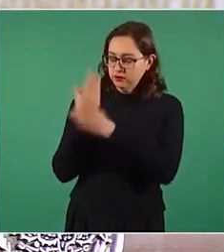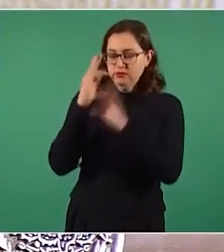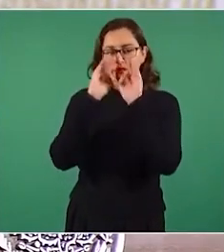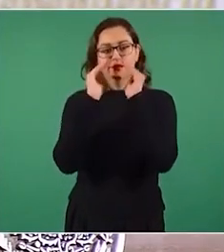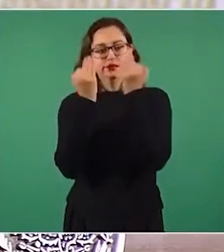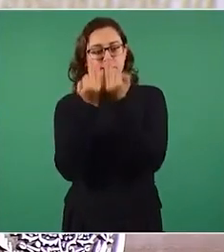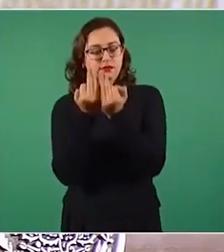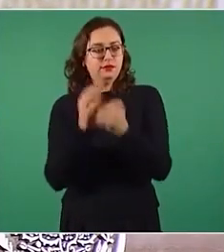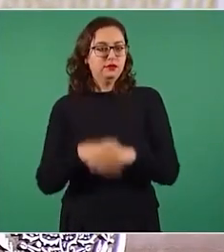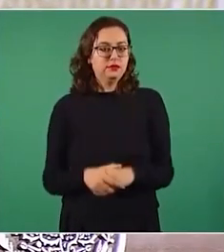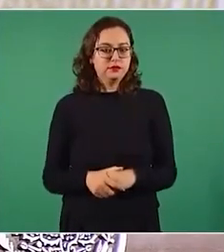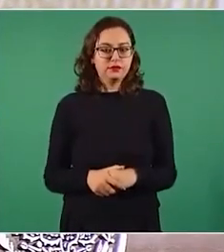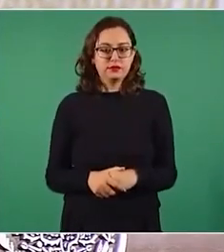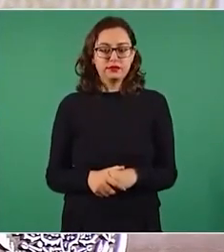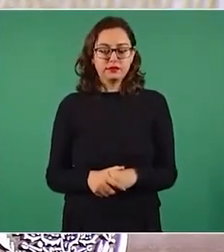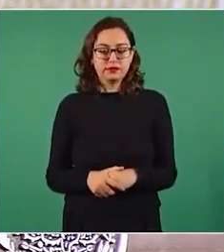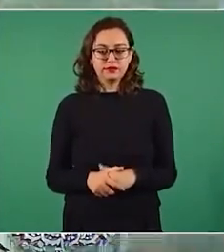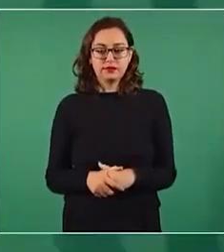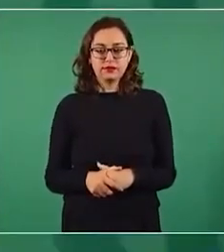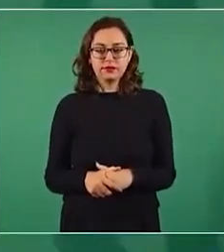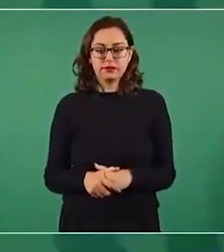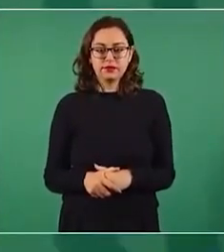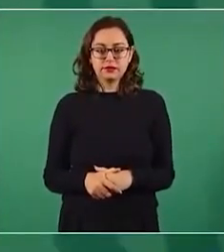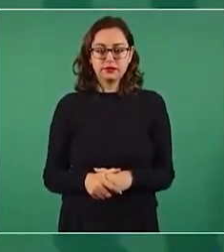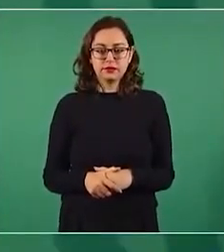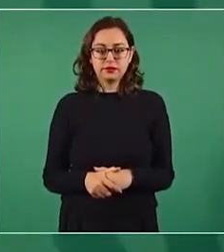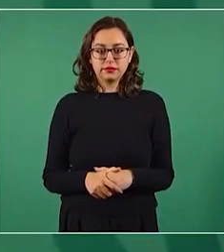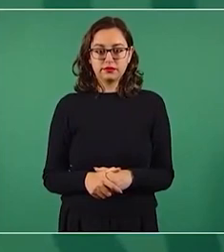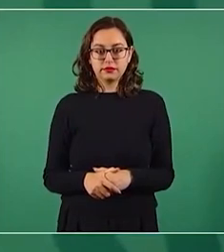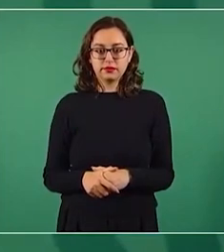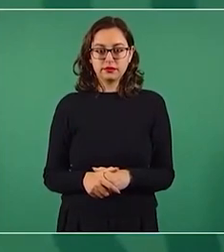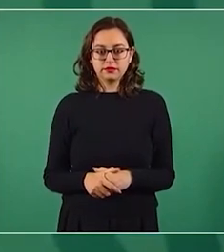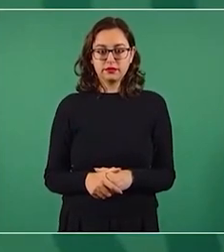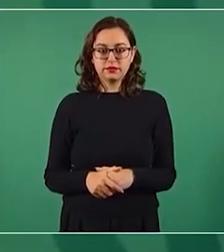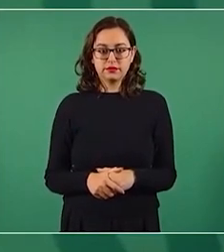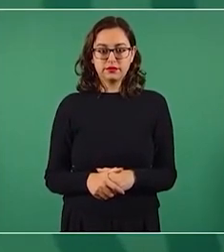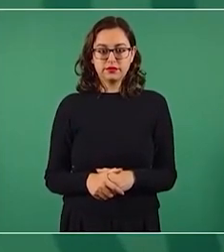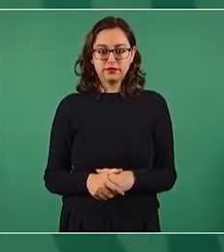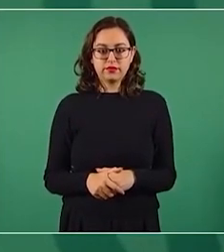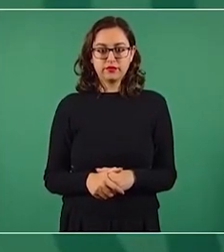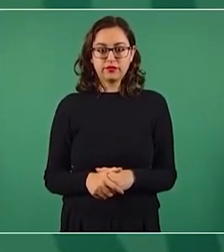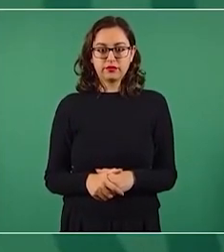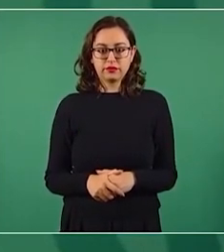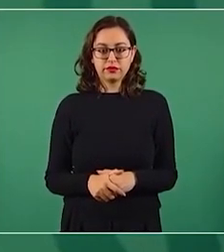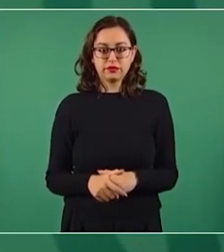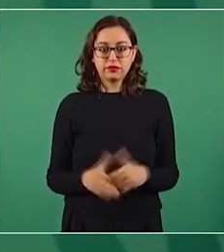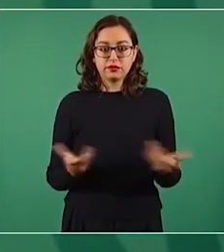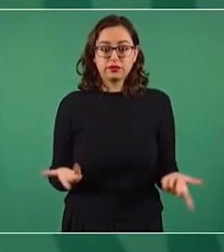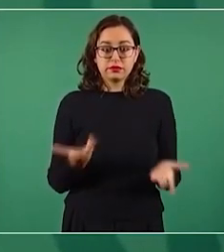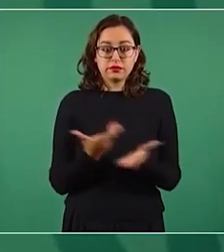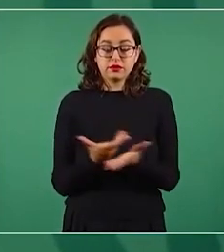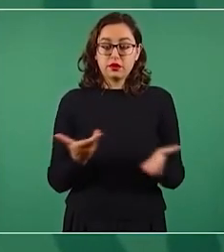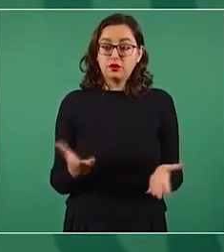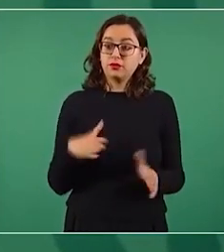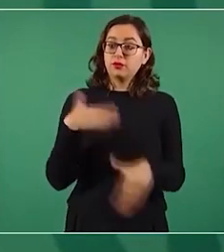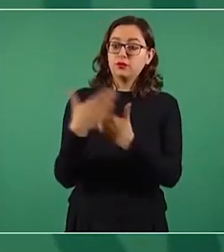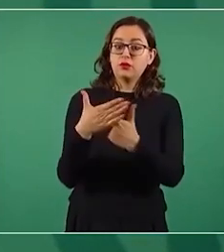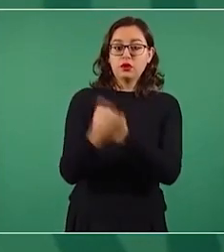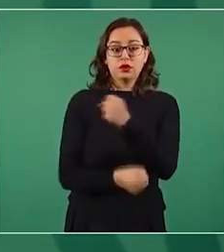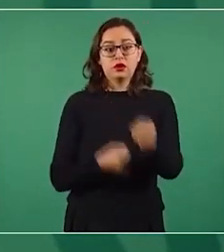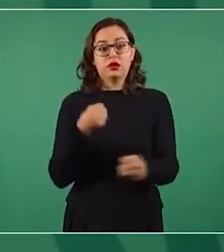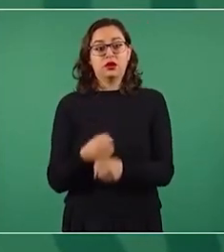Ahora, por ejemplo, resulta que ya no quieren que se aplique la revocación del mandato.